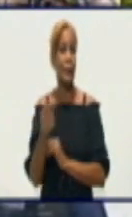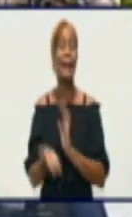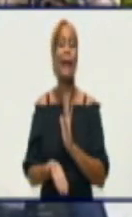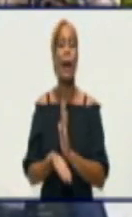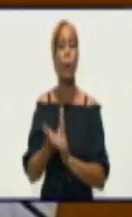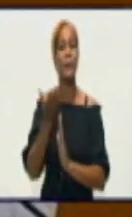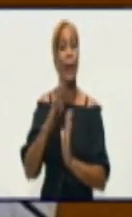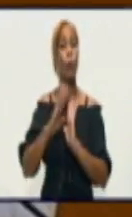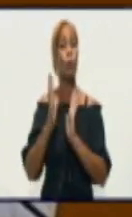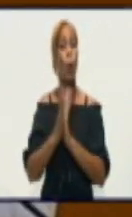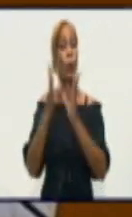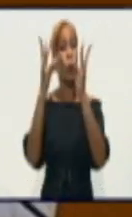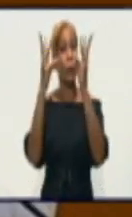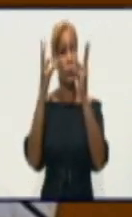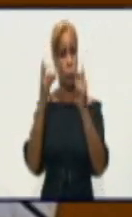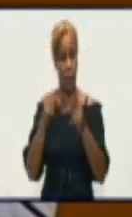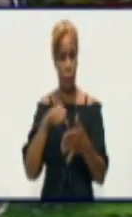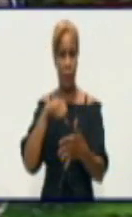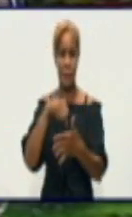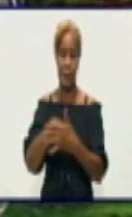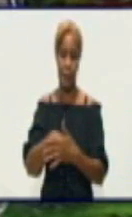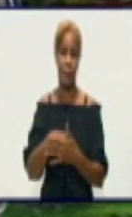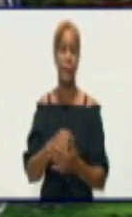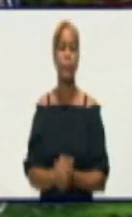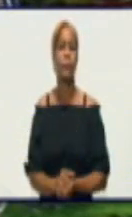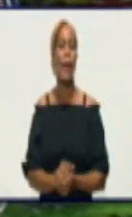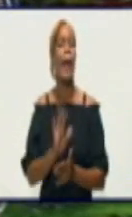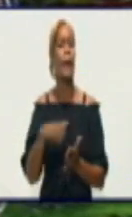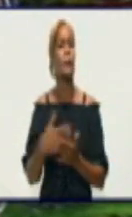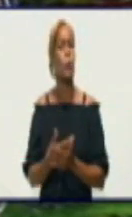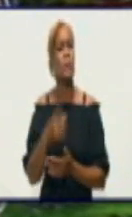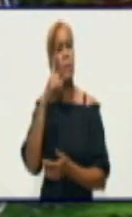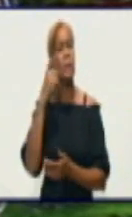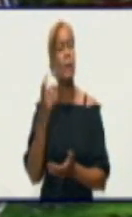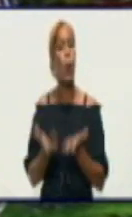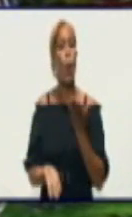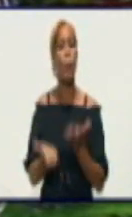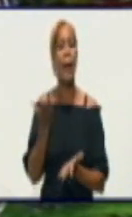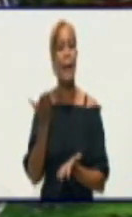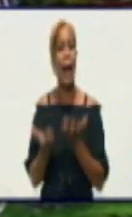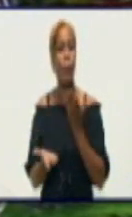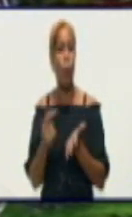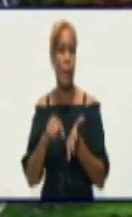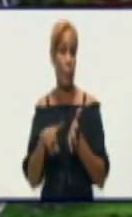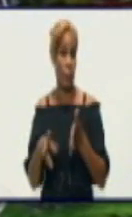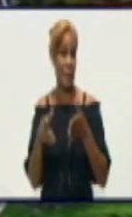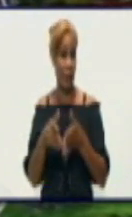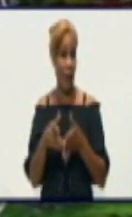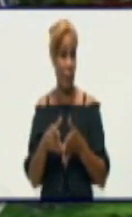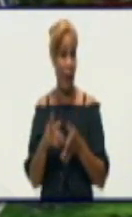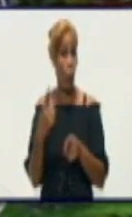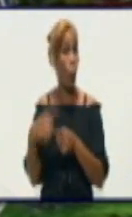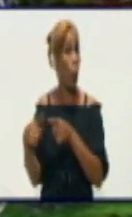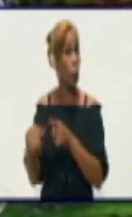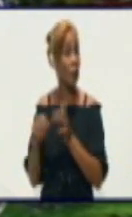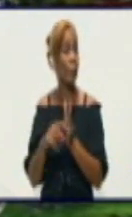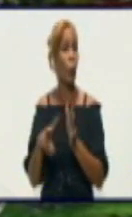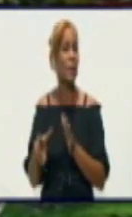accidentes muertos y lesionados. Ernesto, si comparamos a la provincia con el resto del país, ¿cómo estamos?